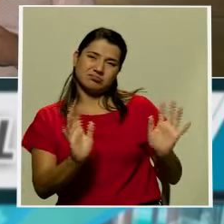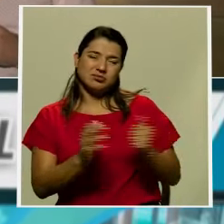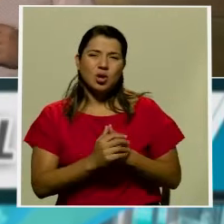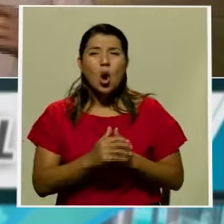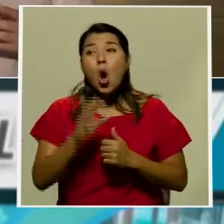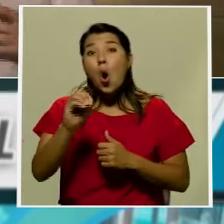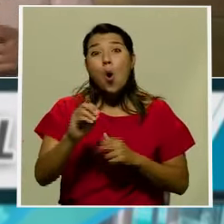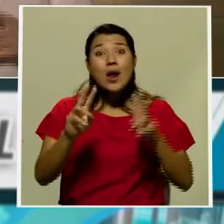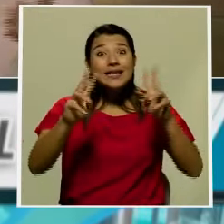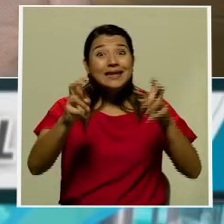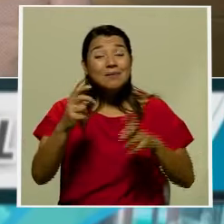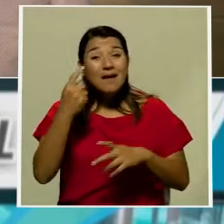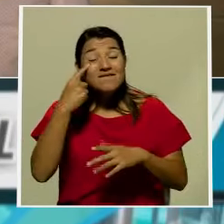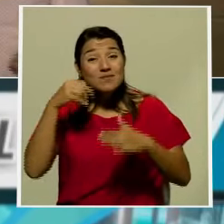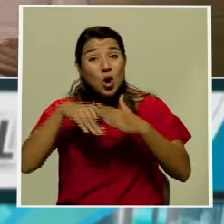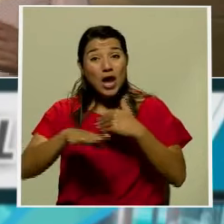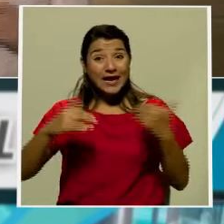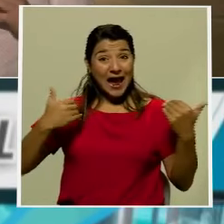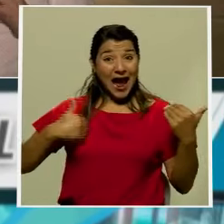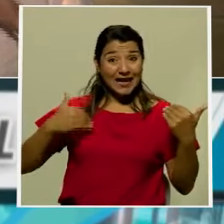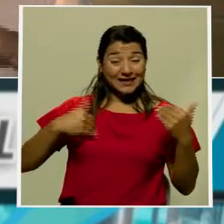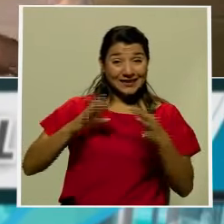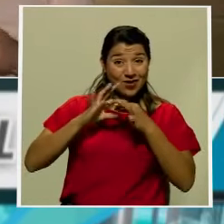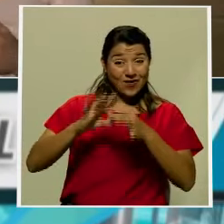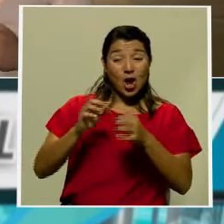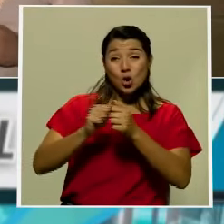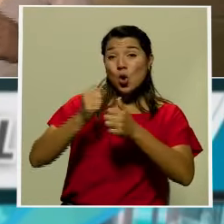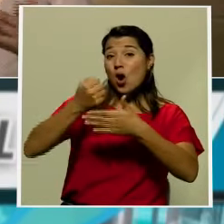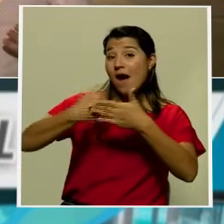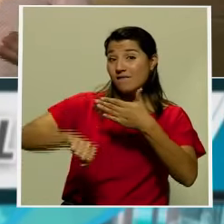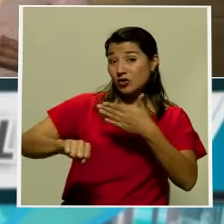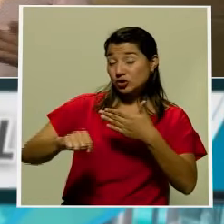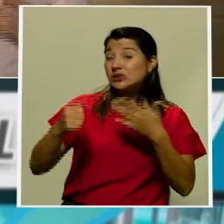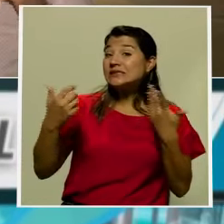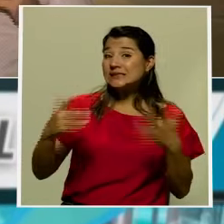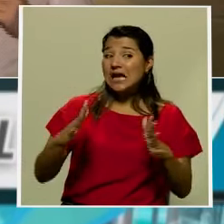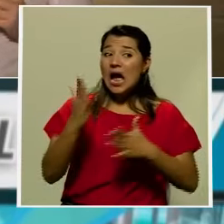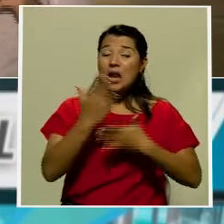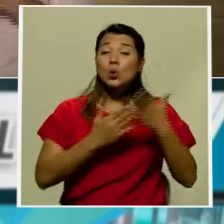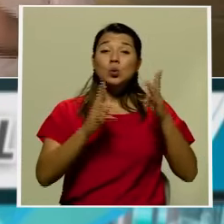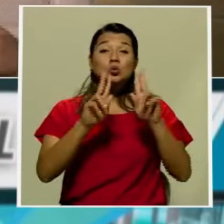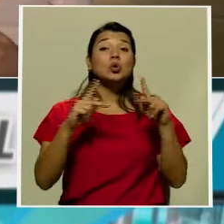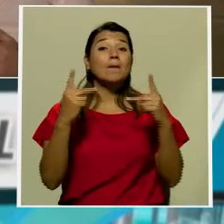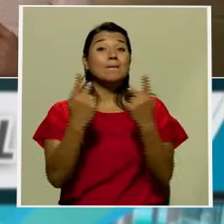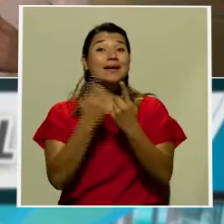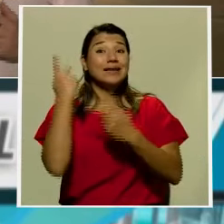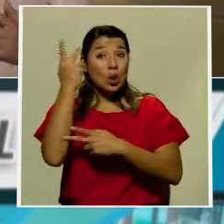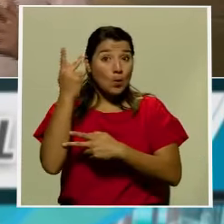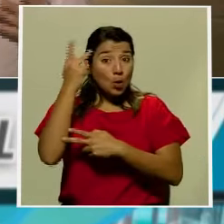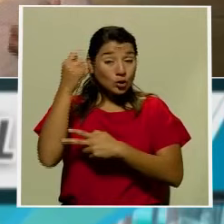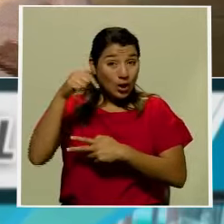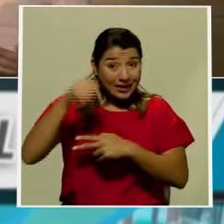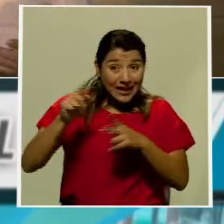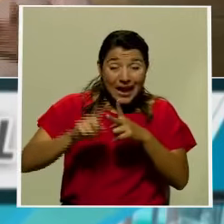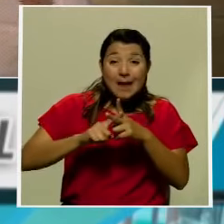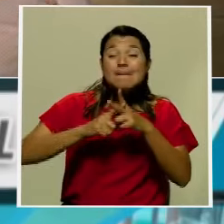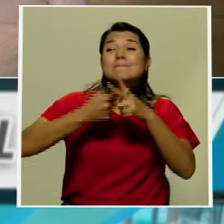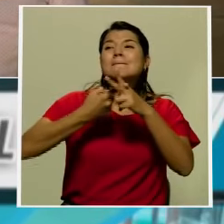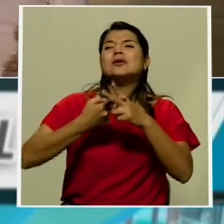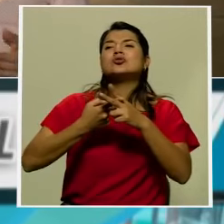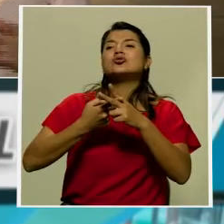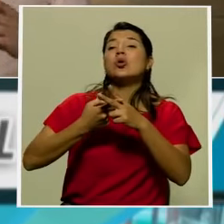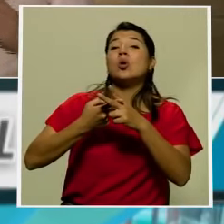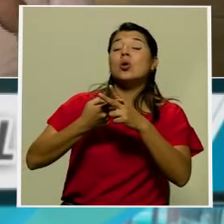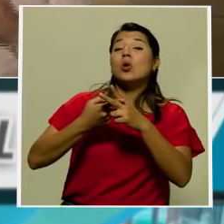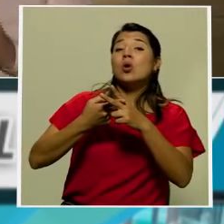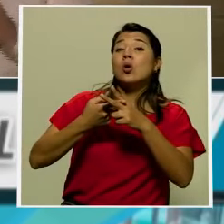Argentina hace pocos días con lo que fue el aborto y que bueno ya algunas agrupaciones políticas aquí han empezado a abanderarse por